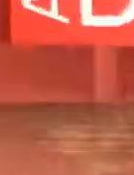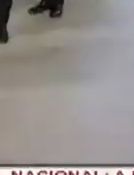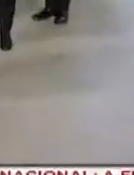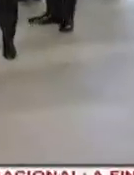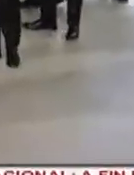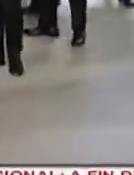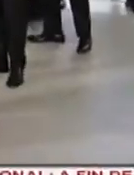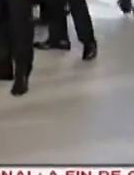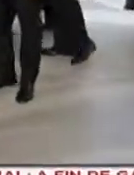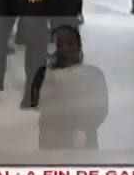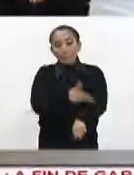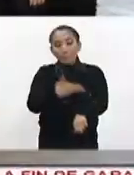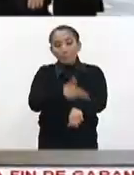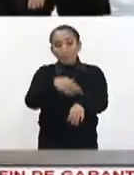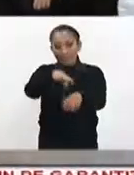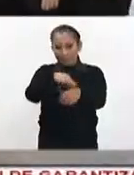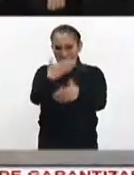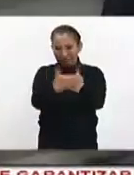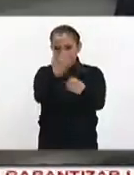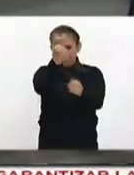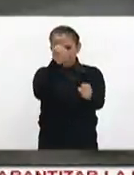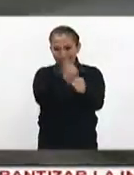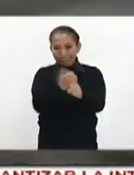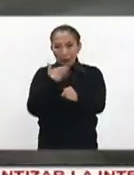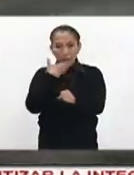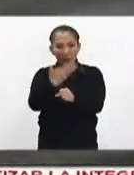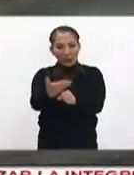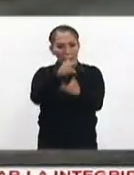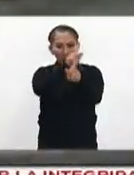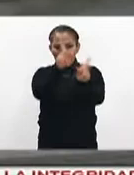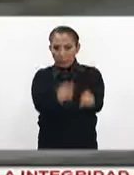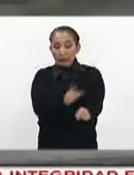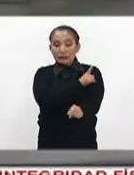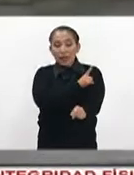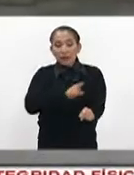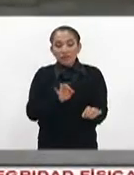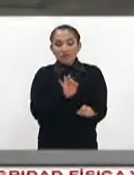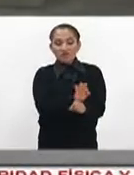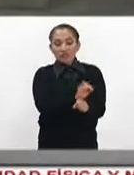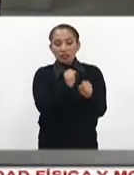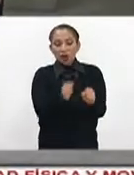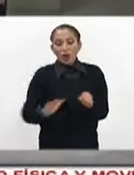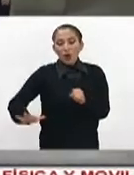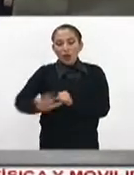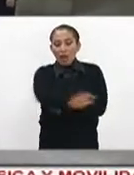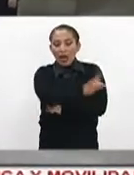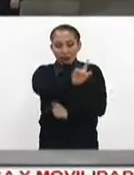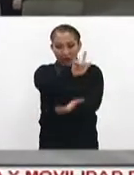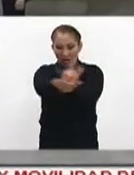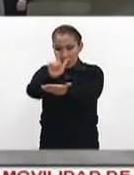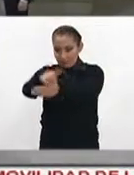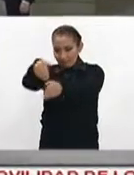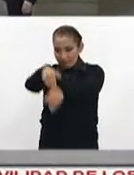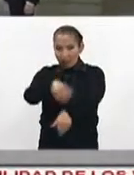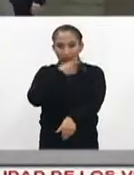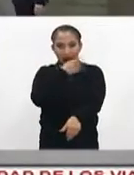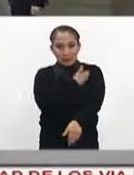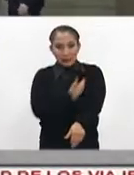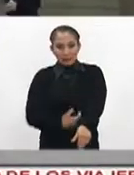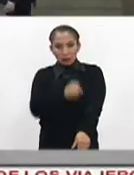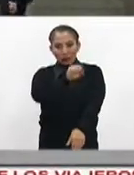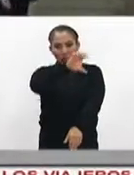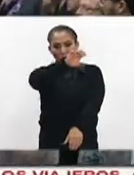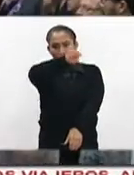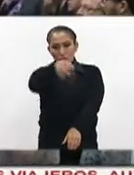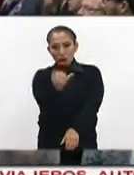Para que el proceso electoral del próximo año se celebre en paz, se debe garantizar la seguridad jurídica, afirmó el presidente de la